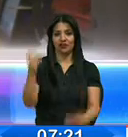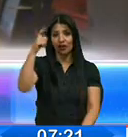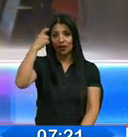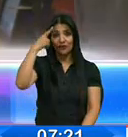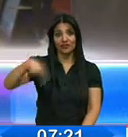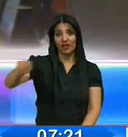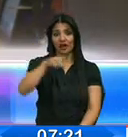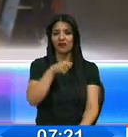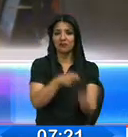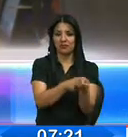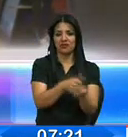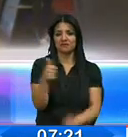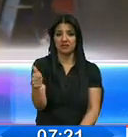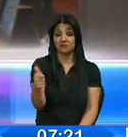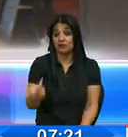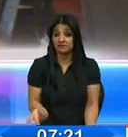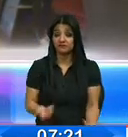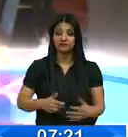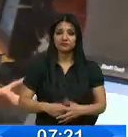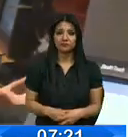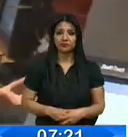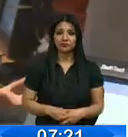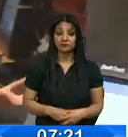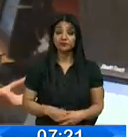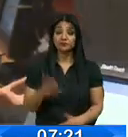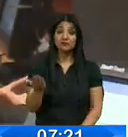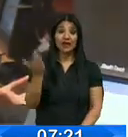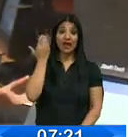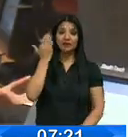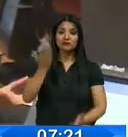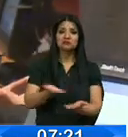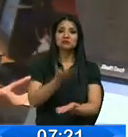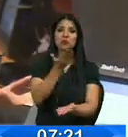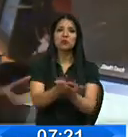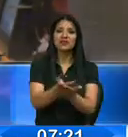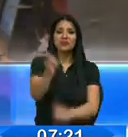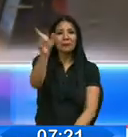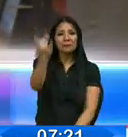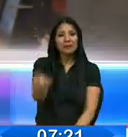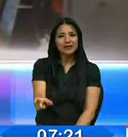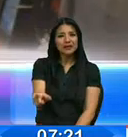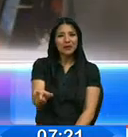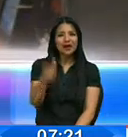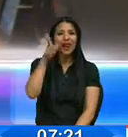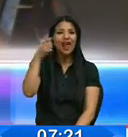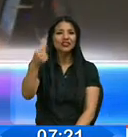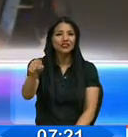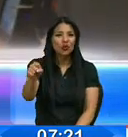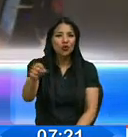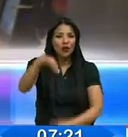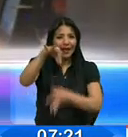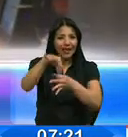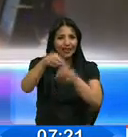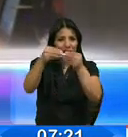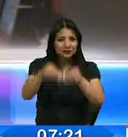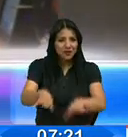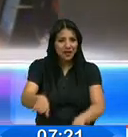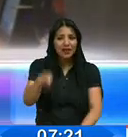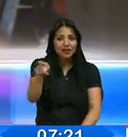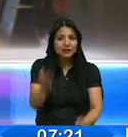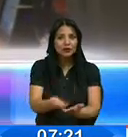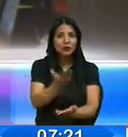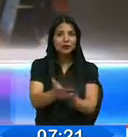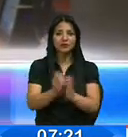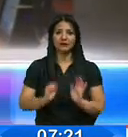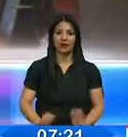espaldarazo y recoge la propuesta del banquero que perdió las elecciones y plantea la